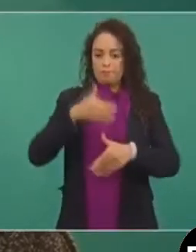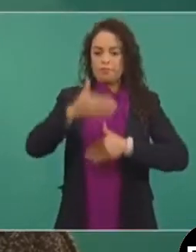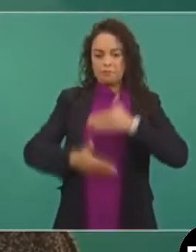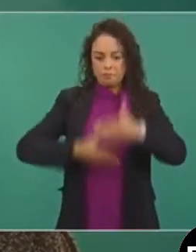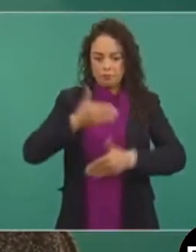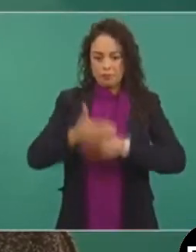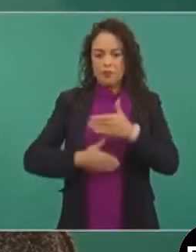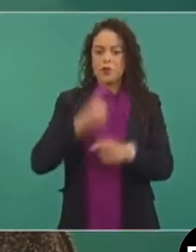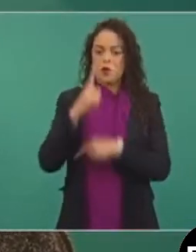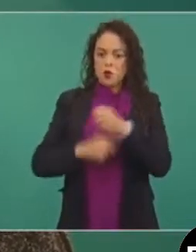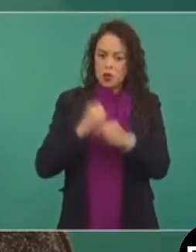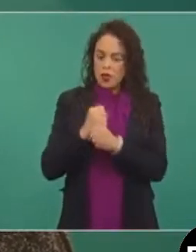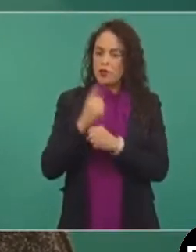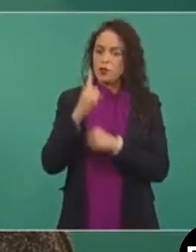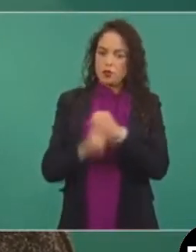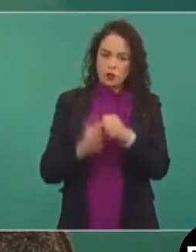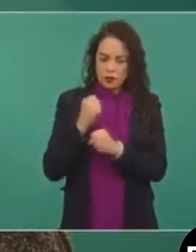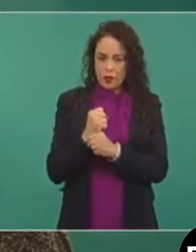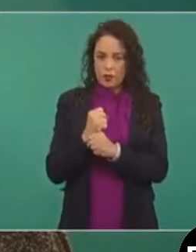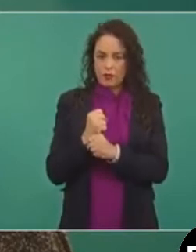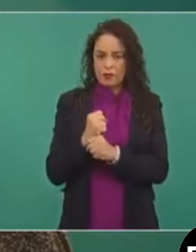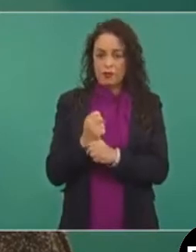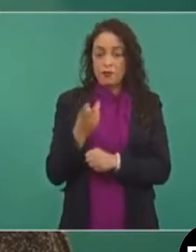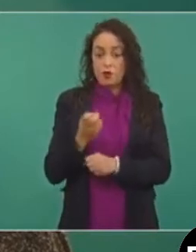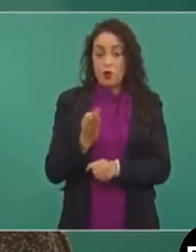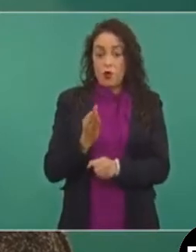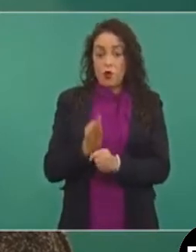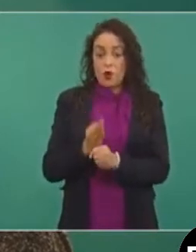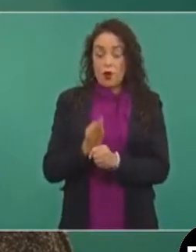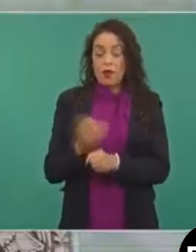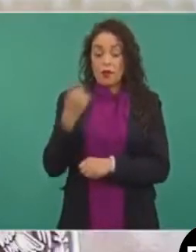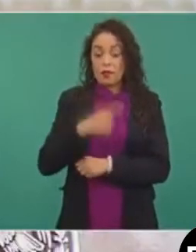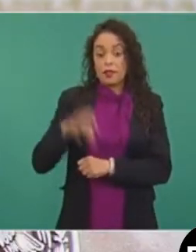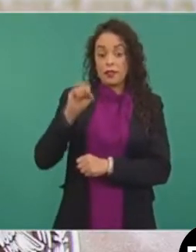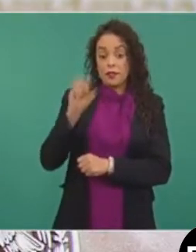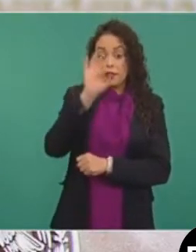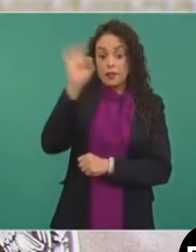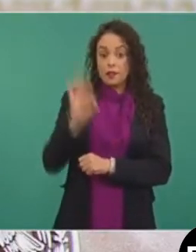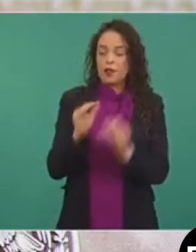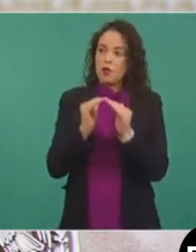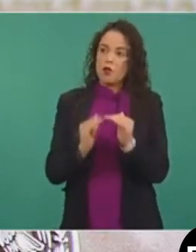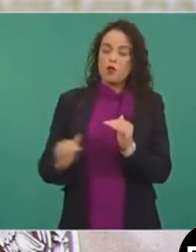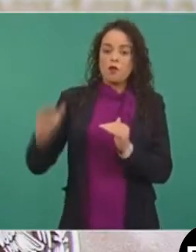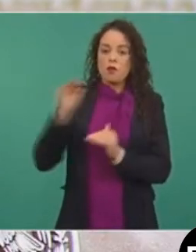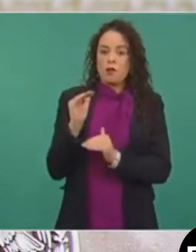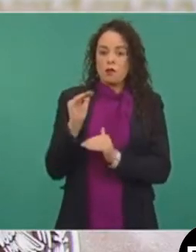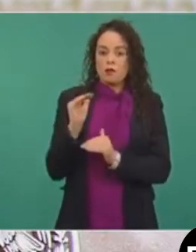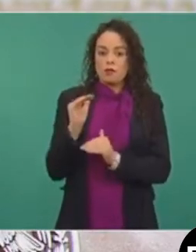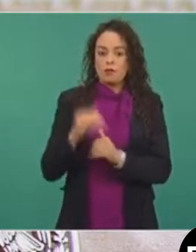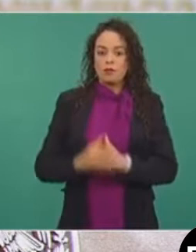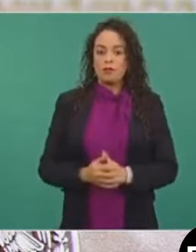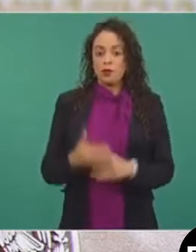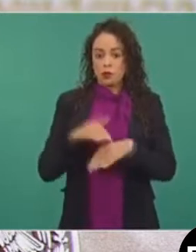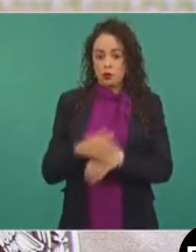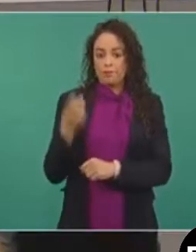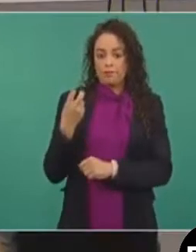con año. Por eso la diferencia, en este caso, 160 por ciento de recuperación del poder adquisitivo del